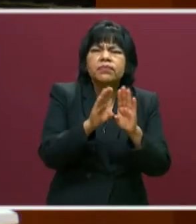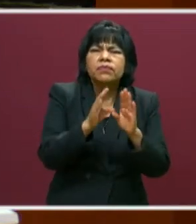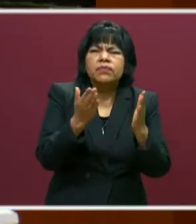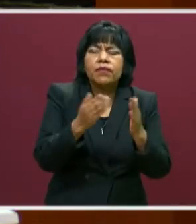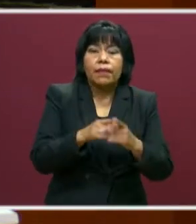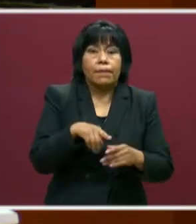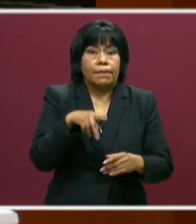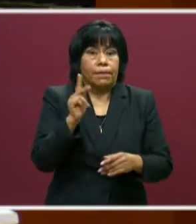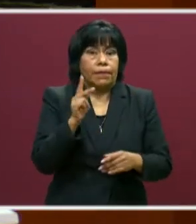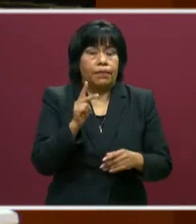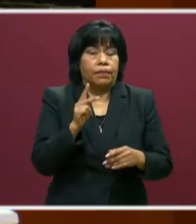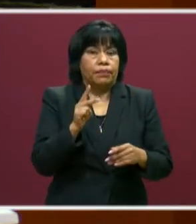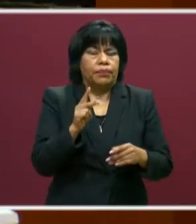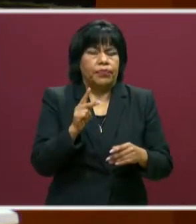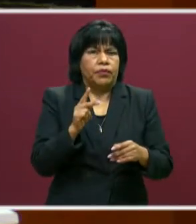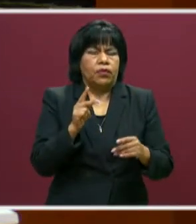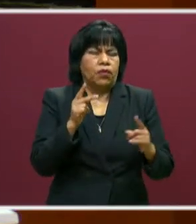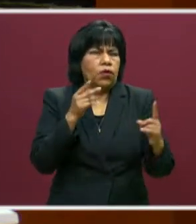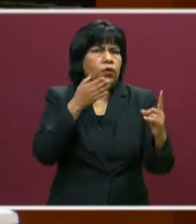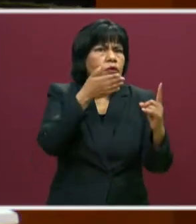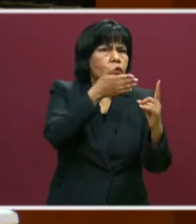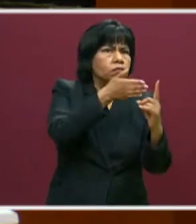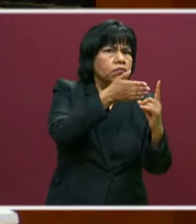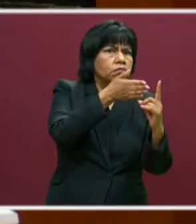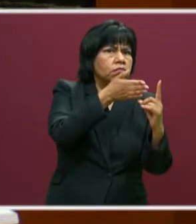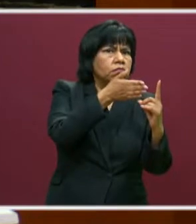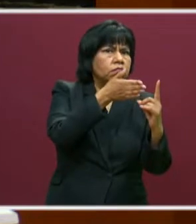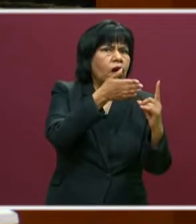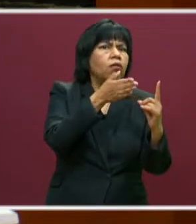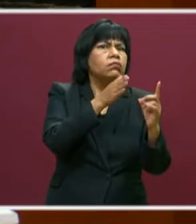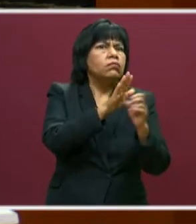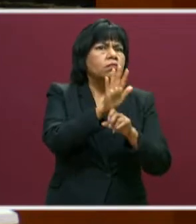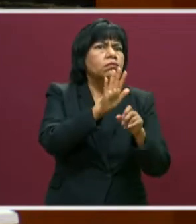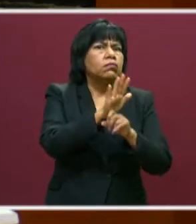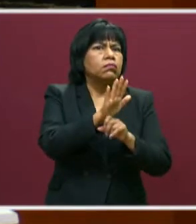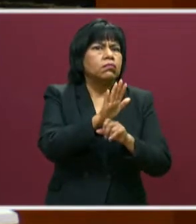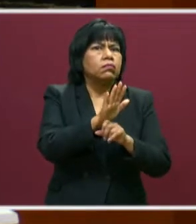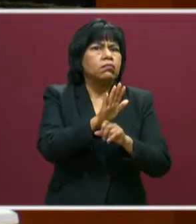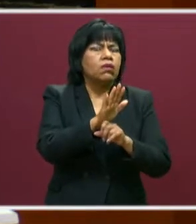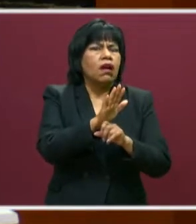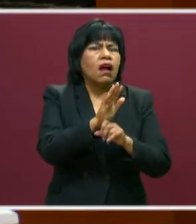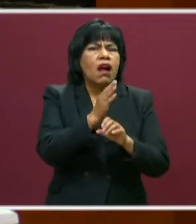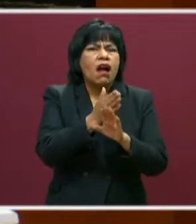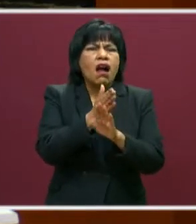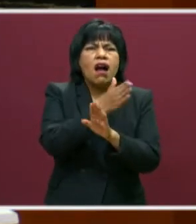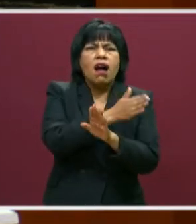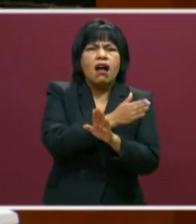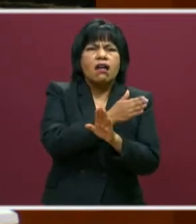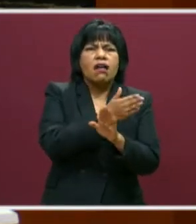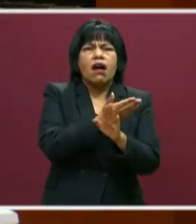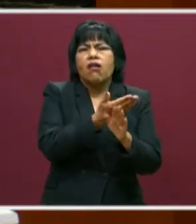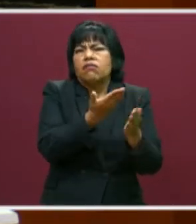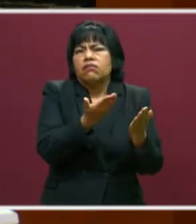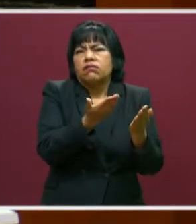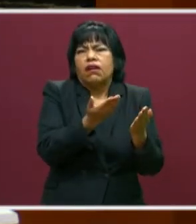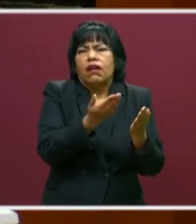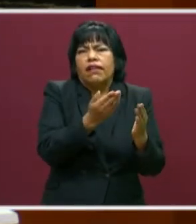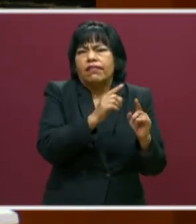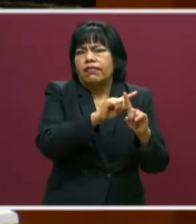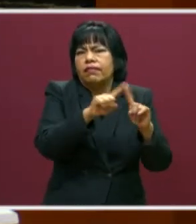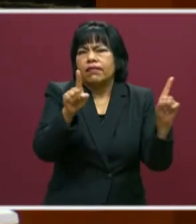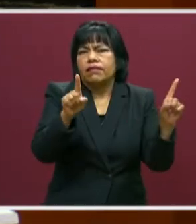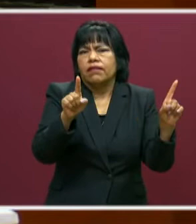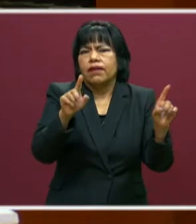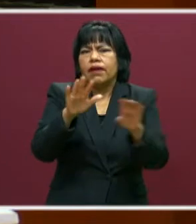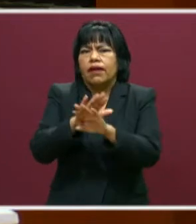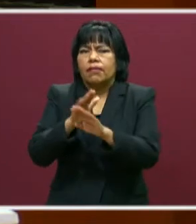como punto de partida, tomar en cuenta de que ya no somos los mismos. La vida se puede dividir